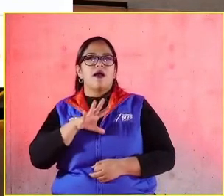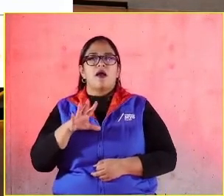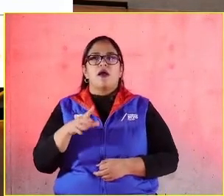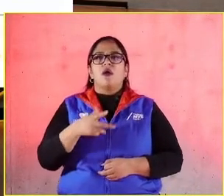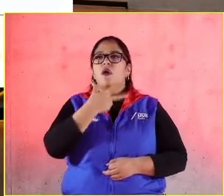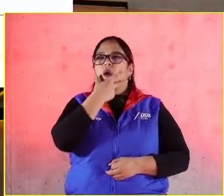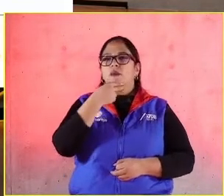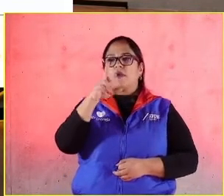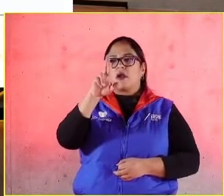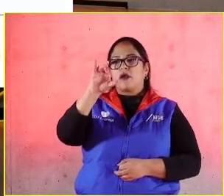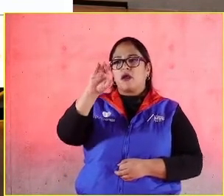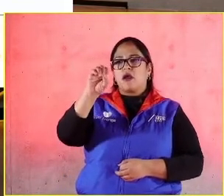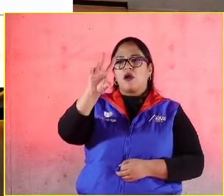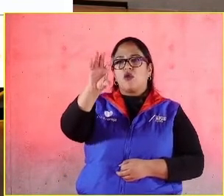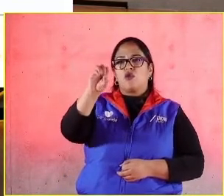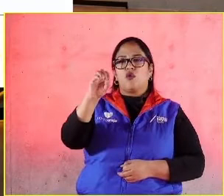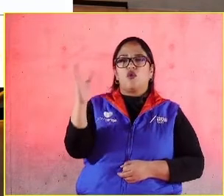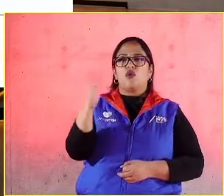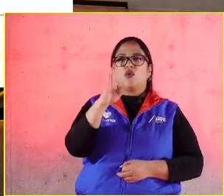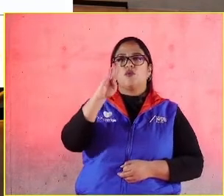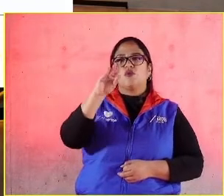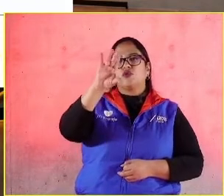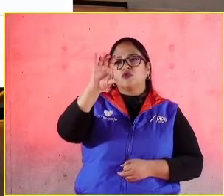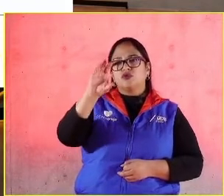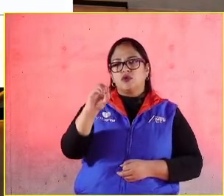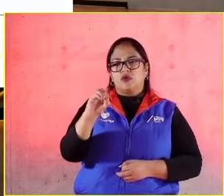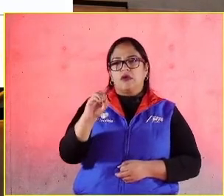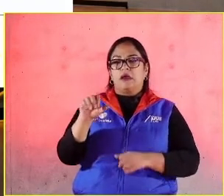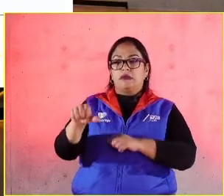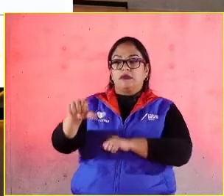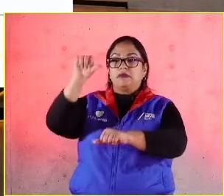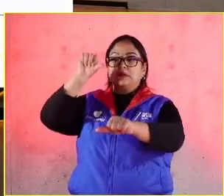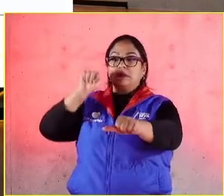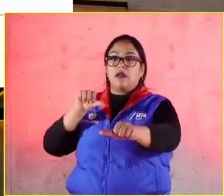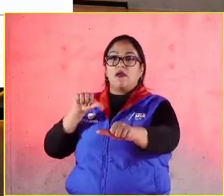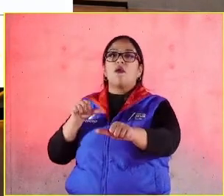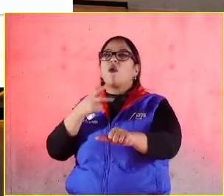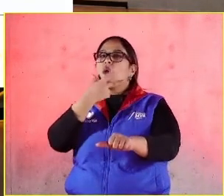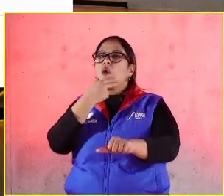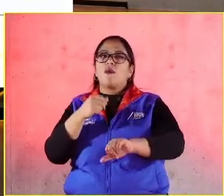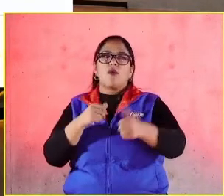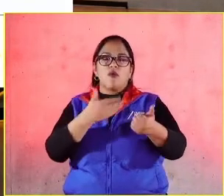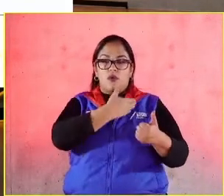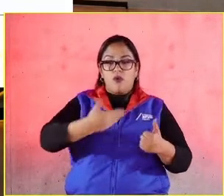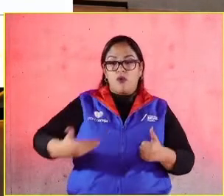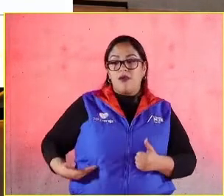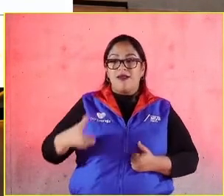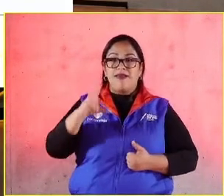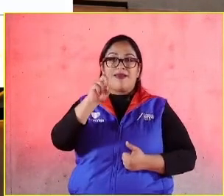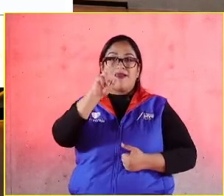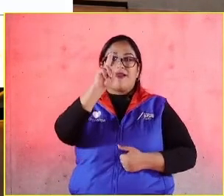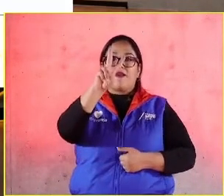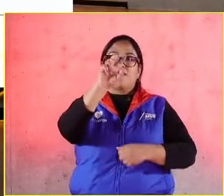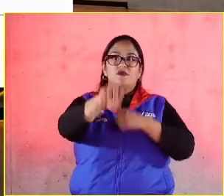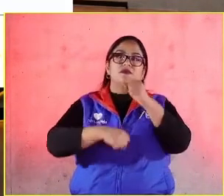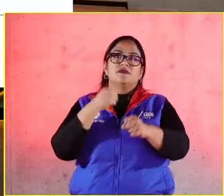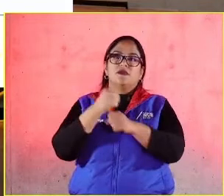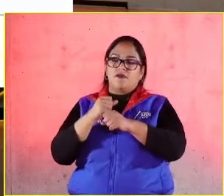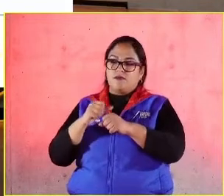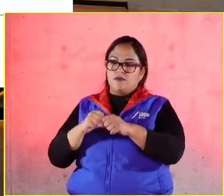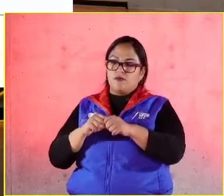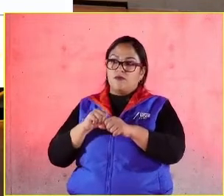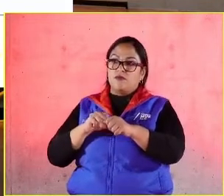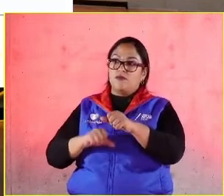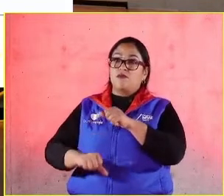quien viene a sustituir a Jorge Villalobos después de 32 años de ser presidente ejecutivo y ese es un gran cambio que el